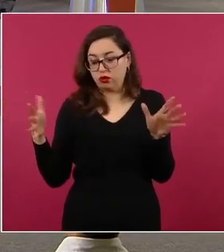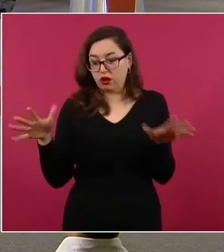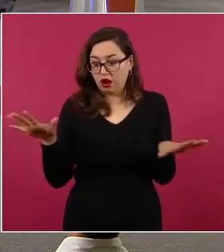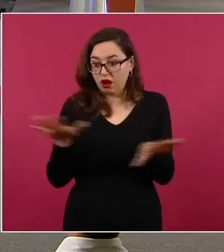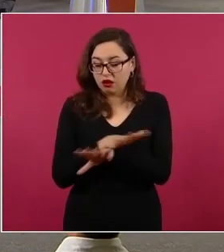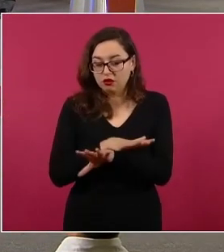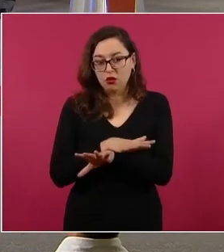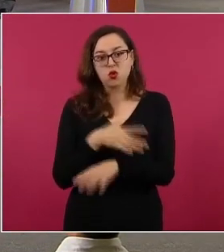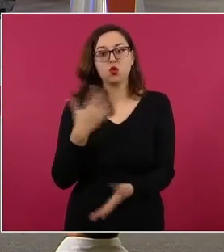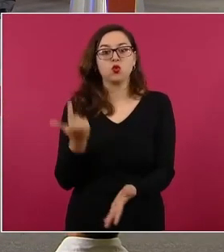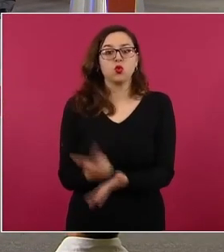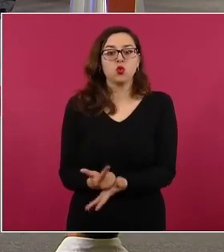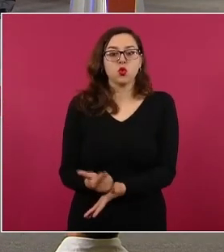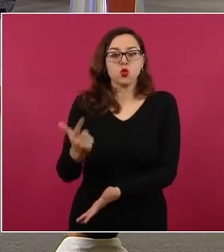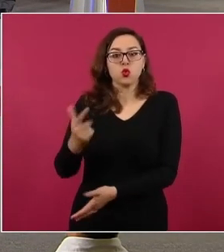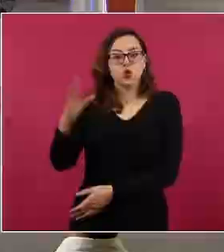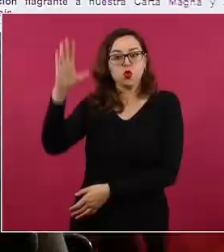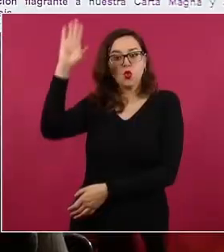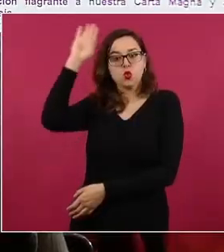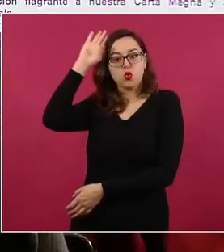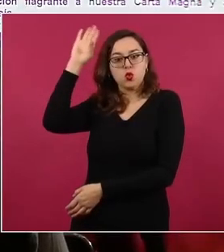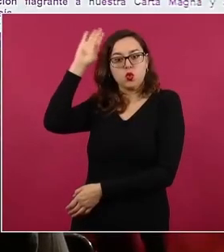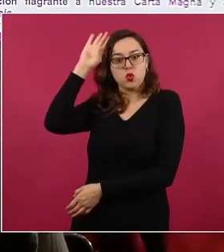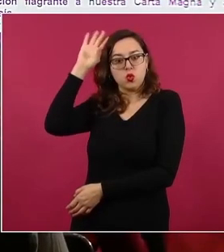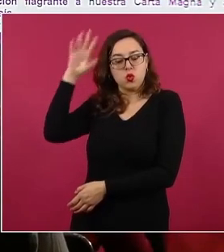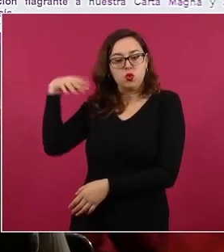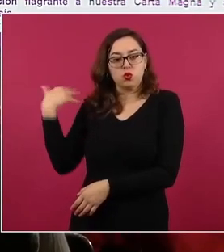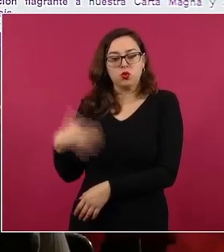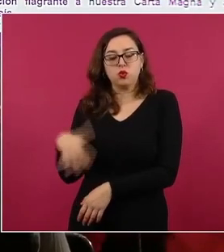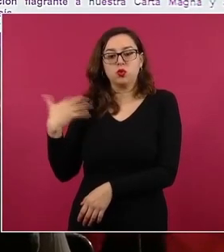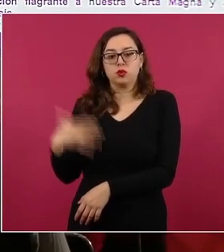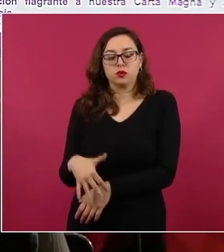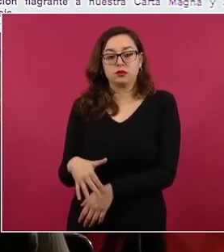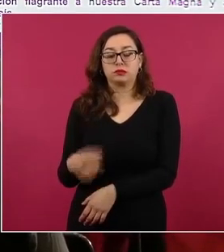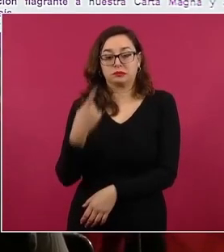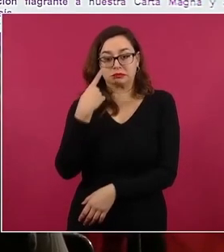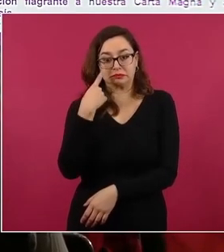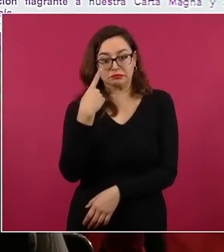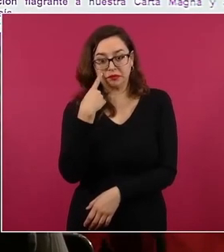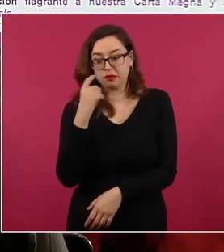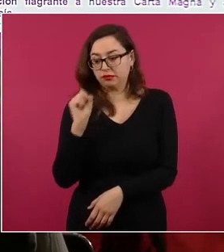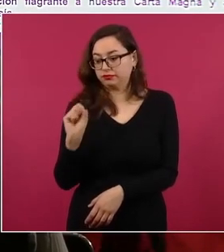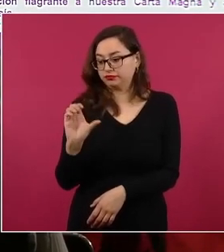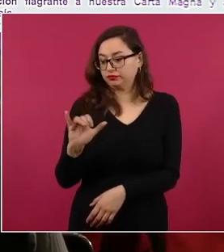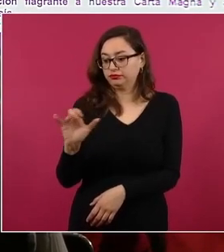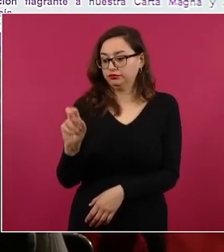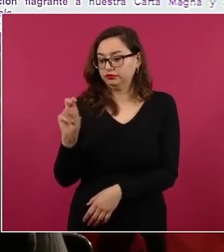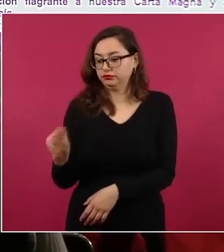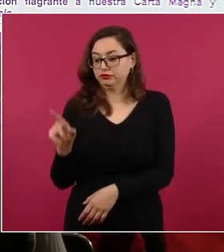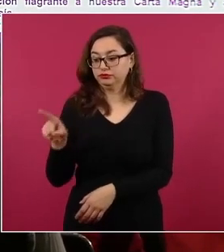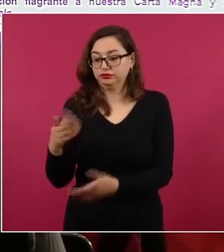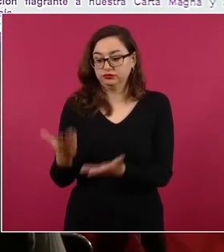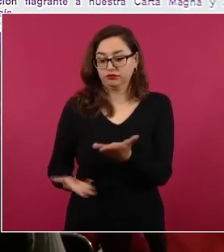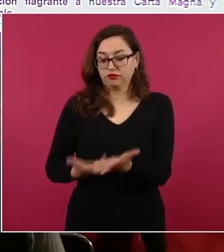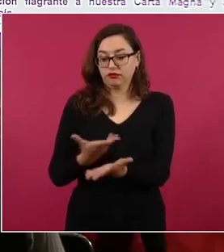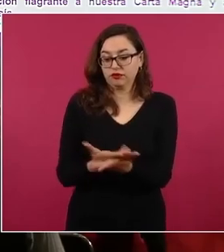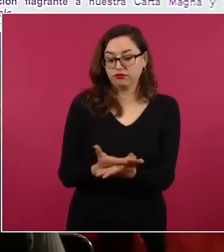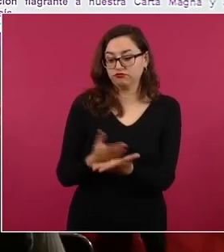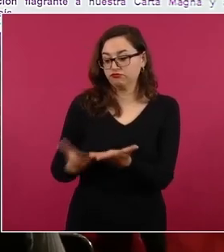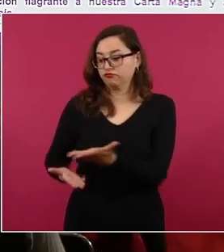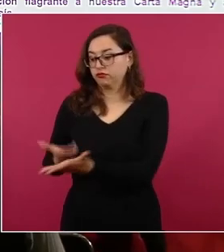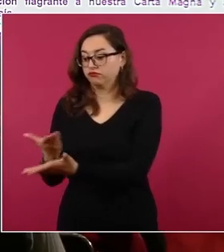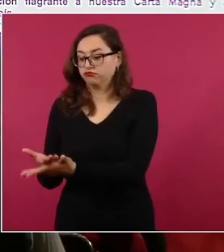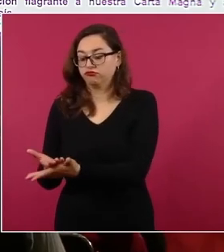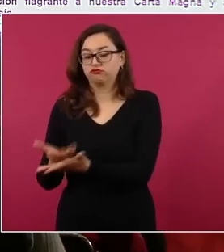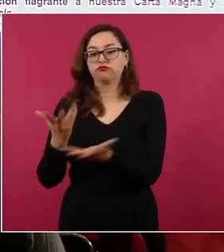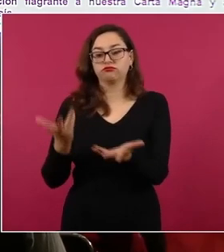Es decir, si la Corte en los dos recursos hoy en discusión, un amparo en revisión